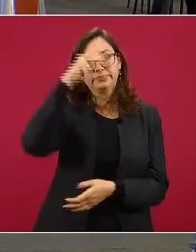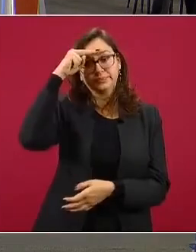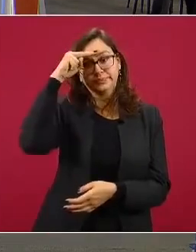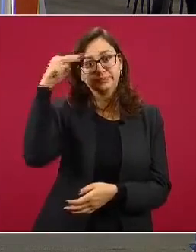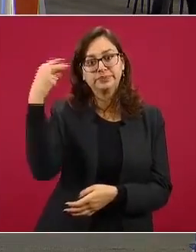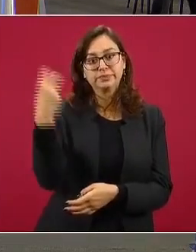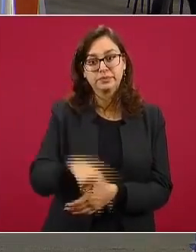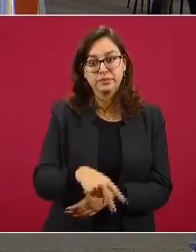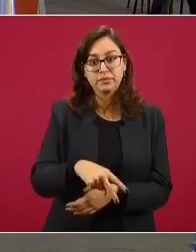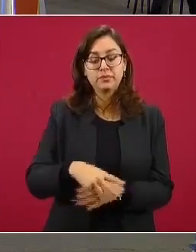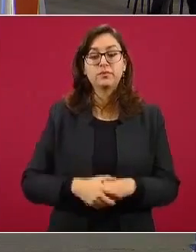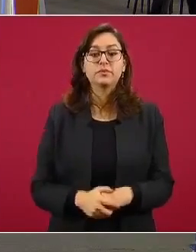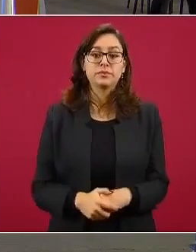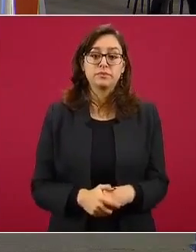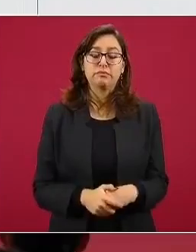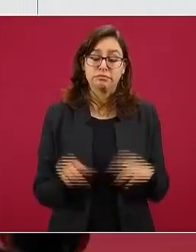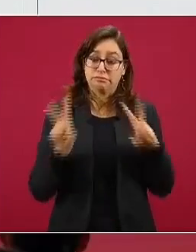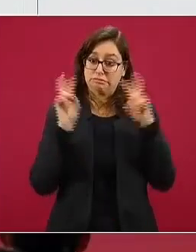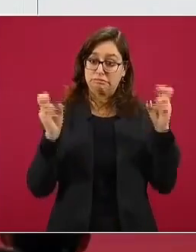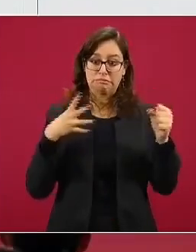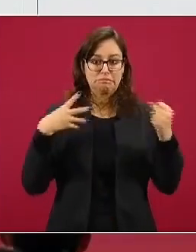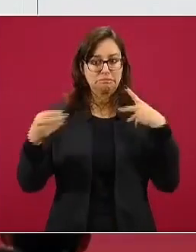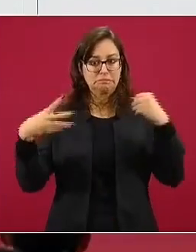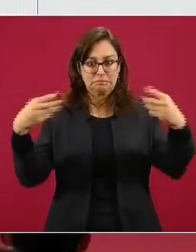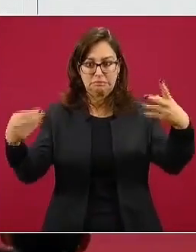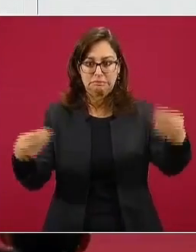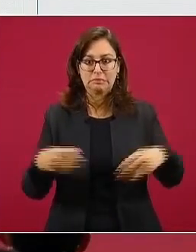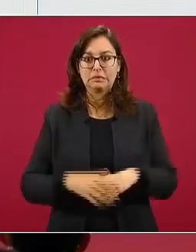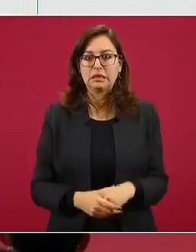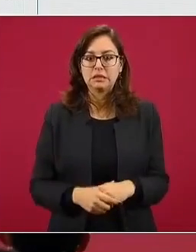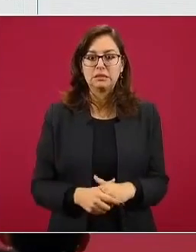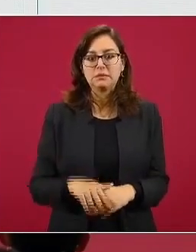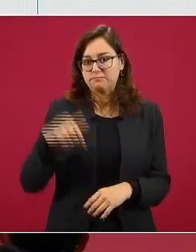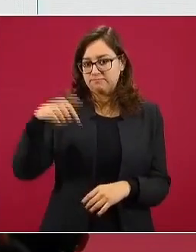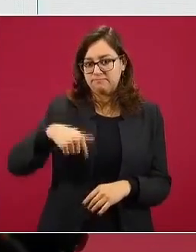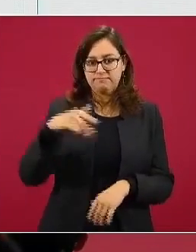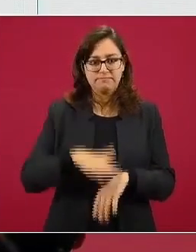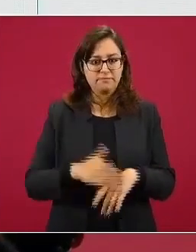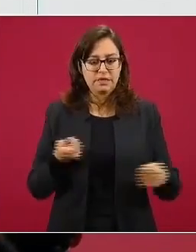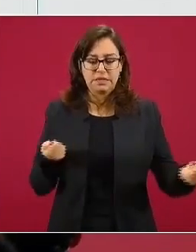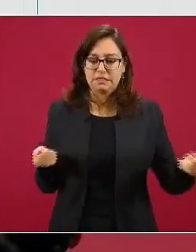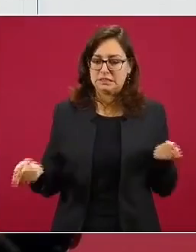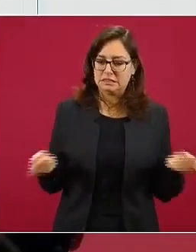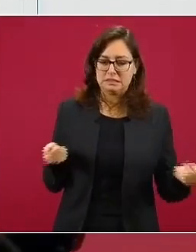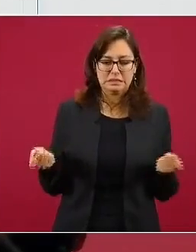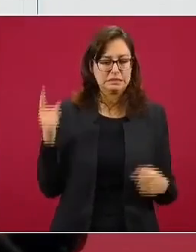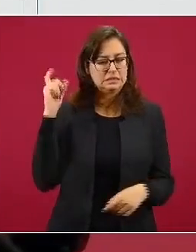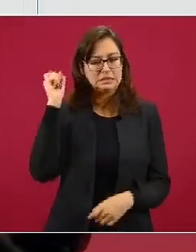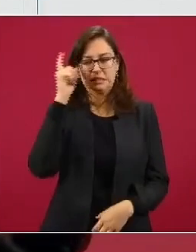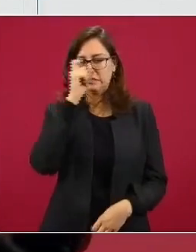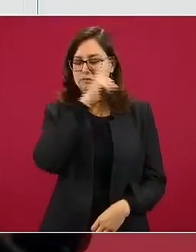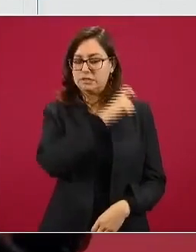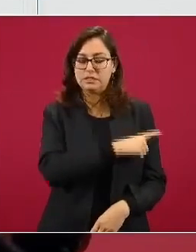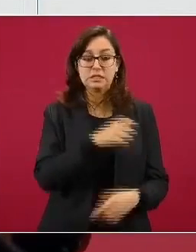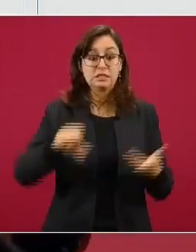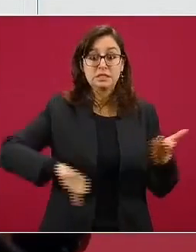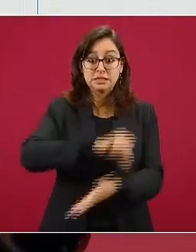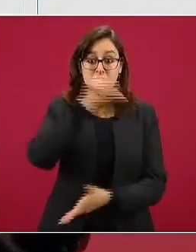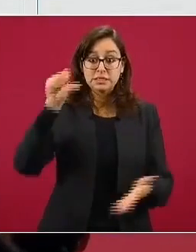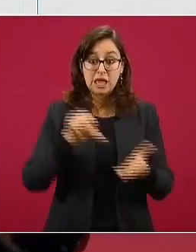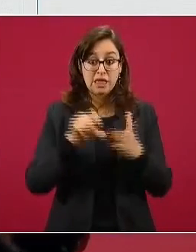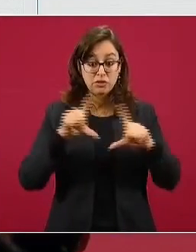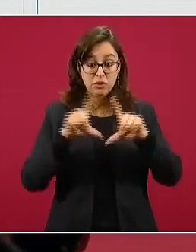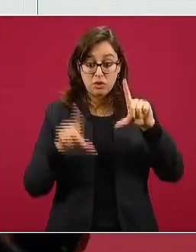trascendencia en términos epidemiológicos recordar que es la zona más difícil de control. En la zona metropolitana del Valle de México